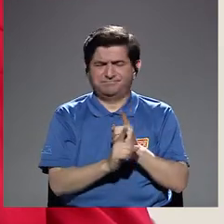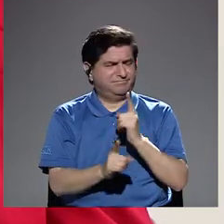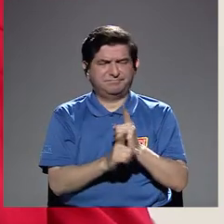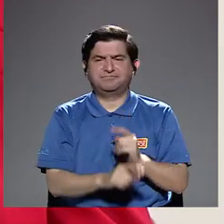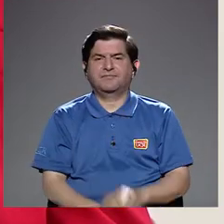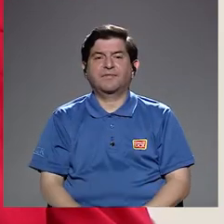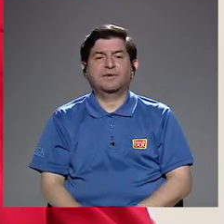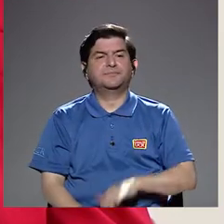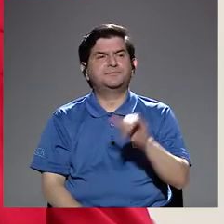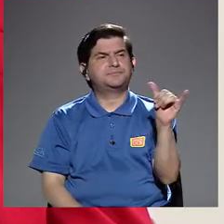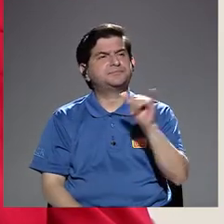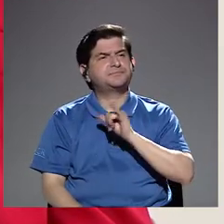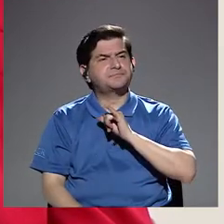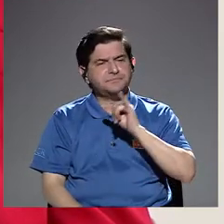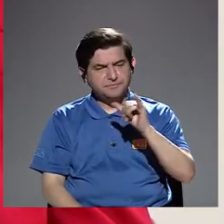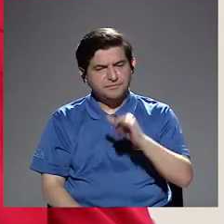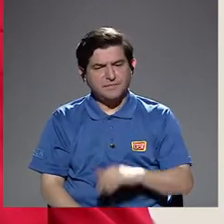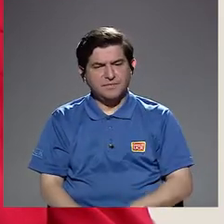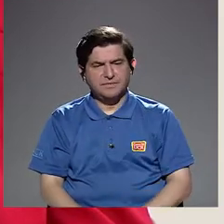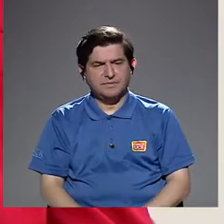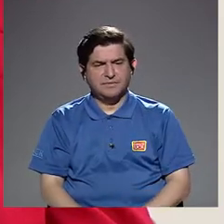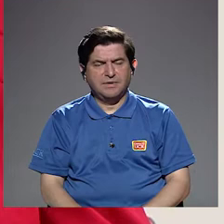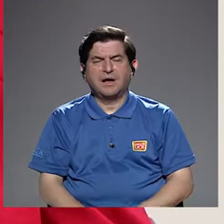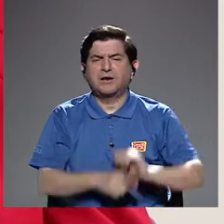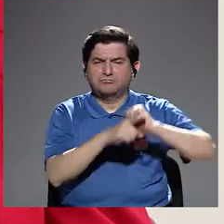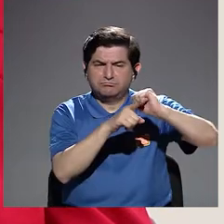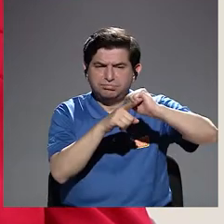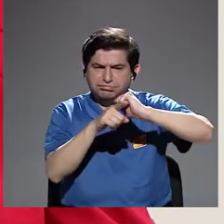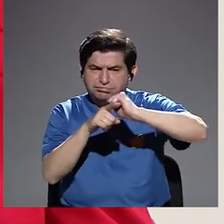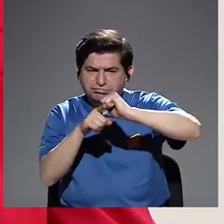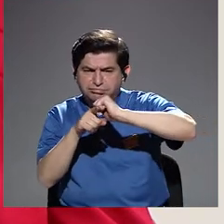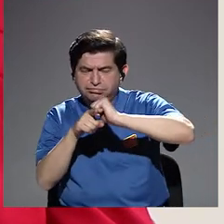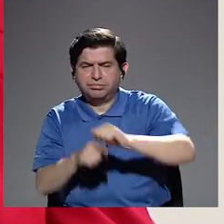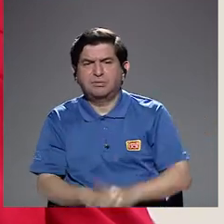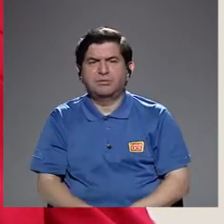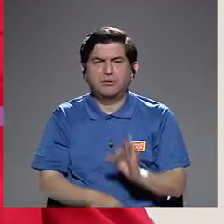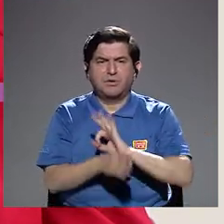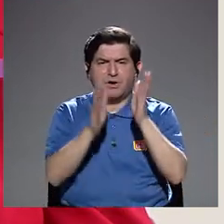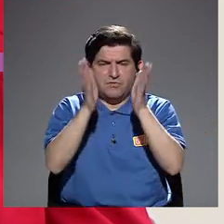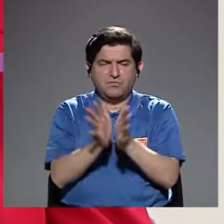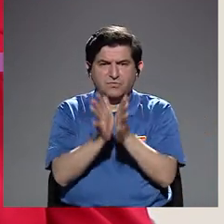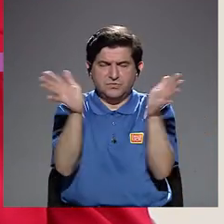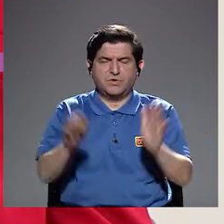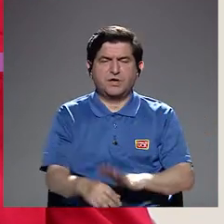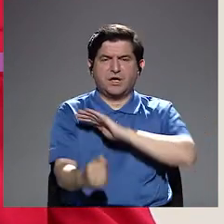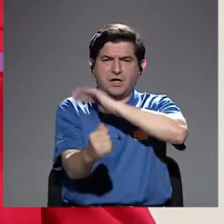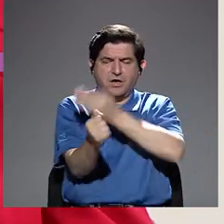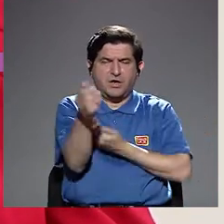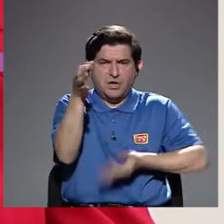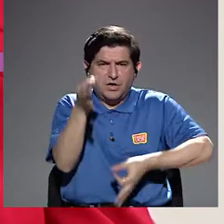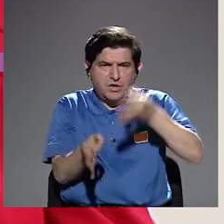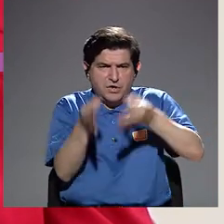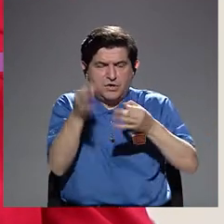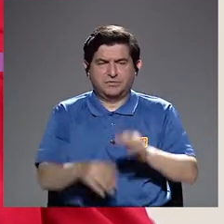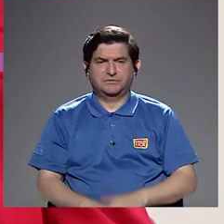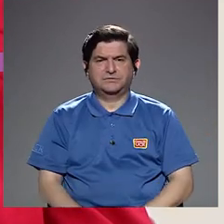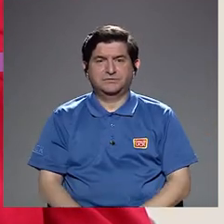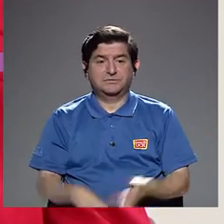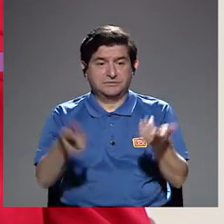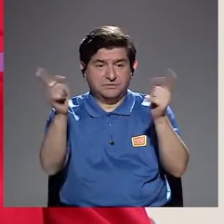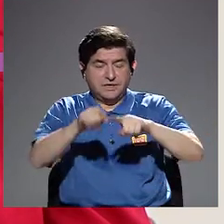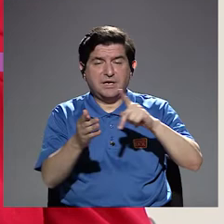se ha estado también capacitando a funcionarios públicos del Poder Judicial. En el caso